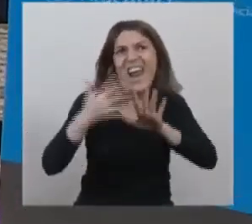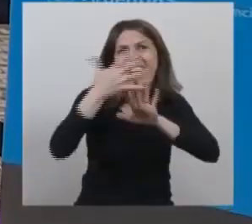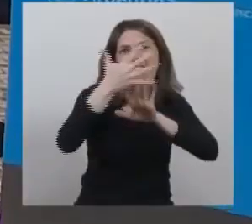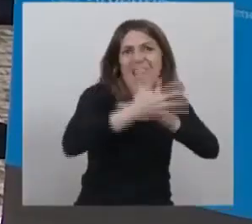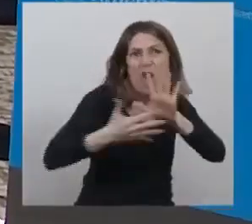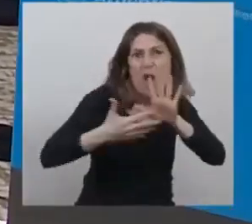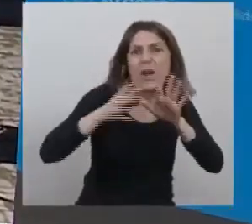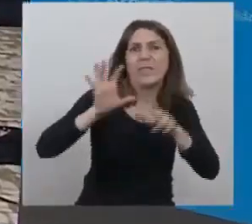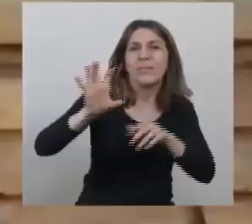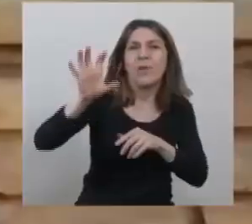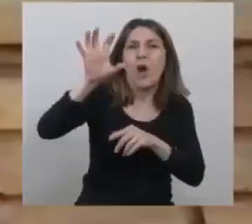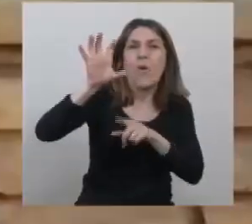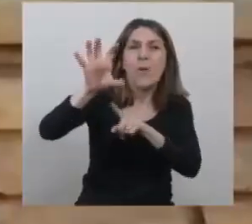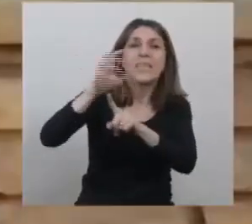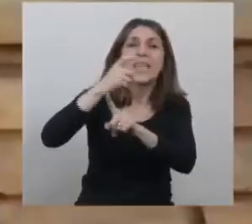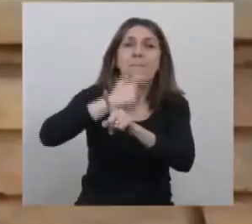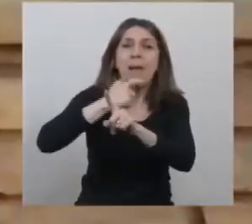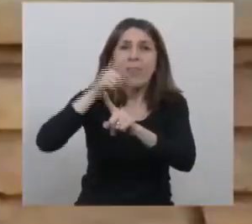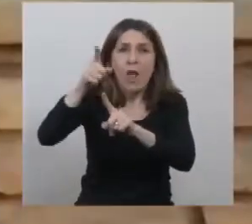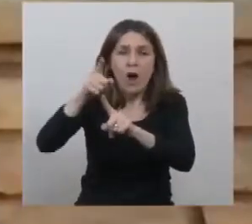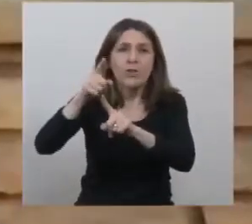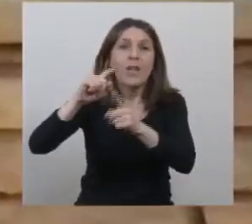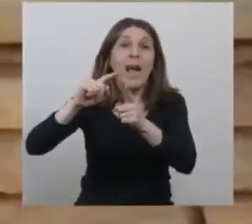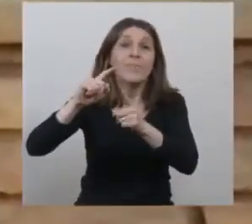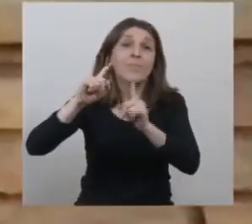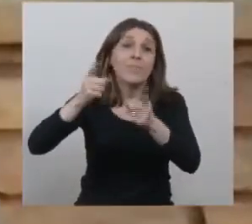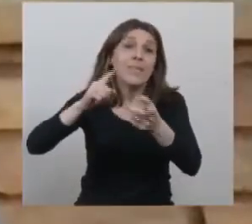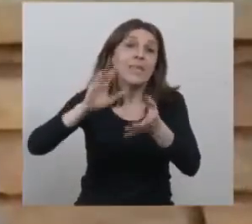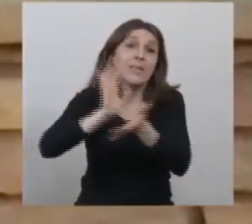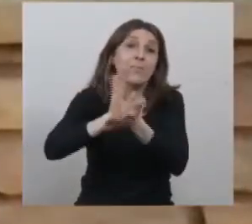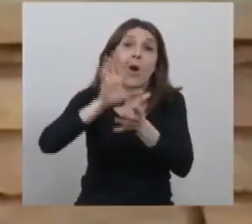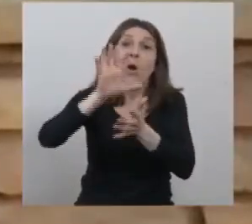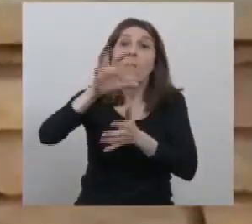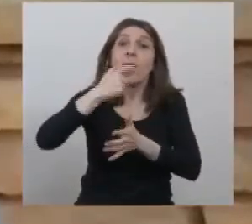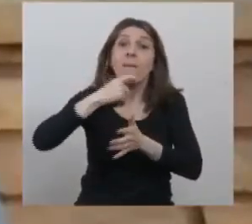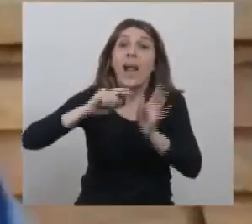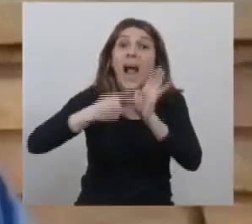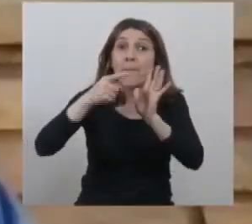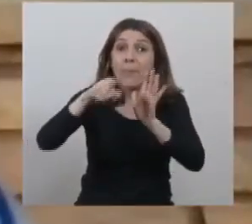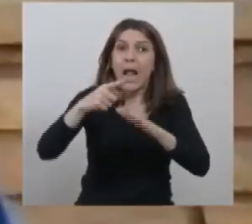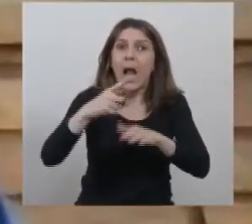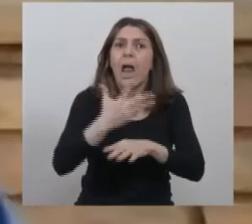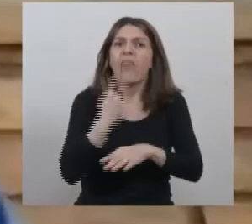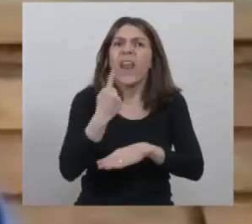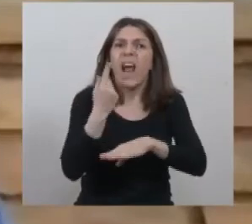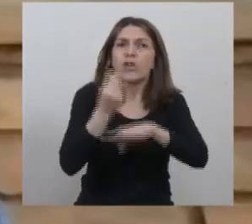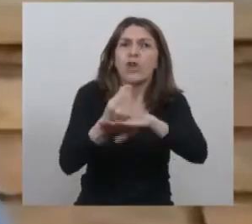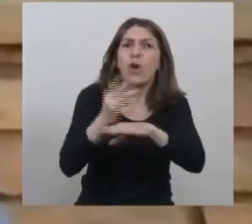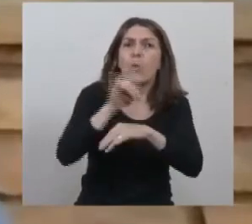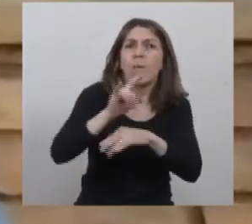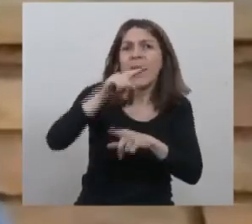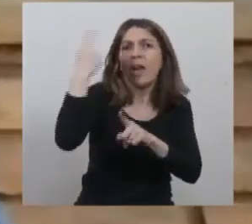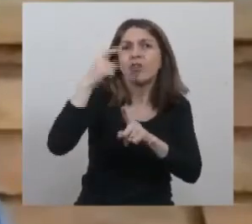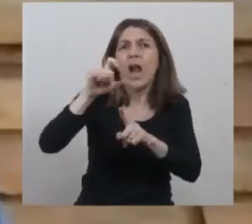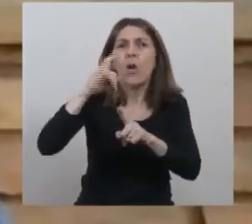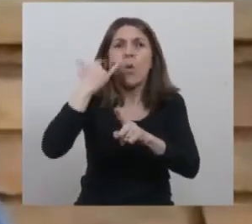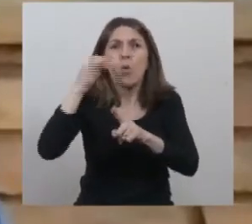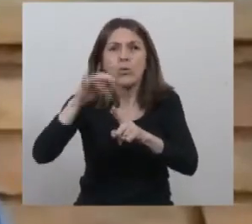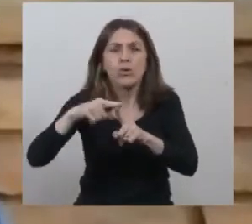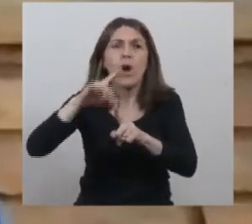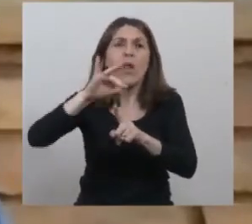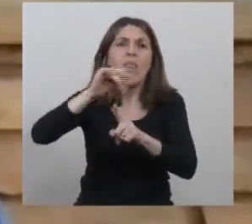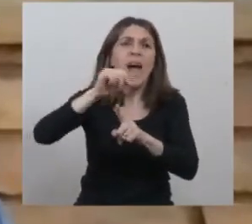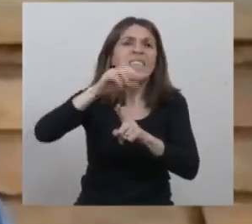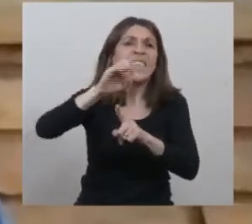En la provincia de Mendoza, en la capital provincial, se encuentra el rector de la Universidad Nacional de Cuyo, Daniel